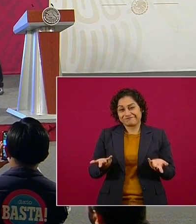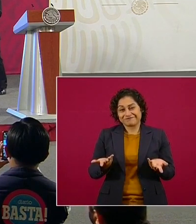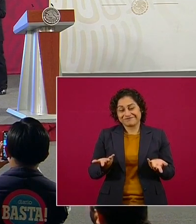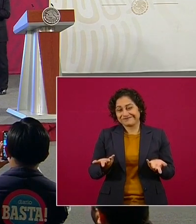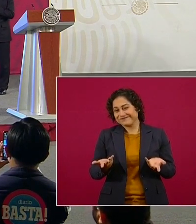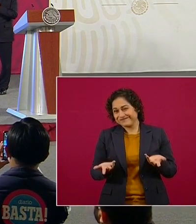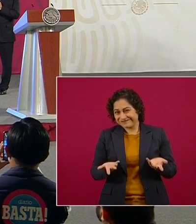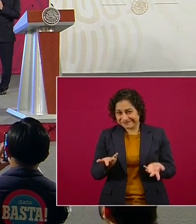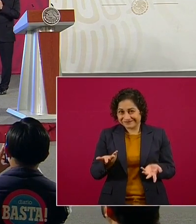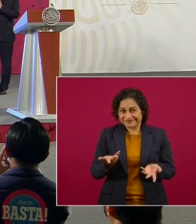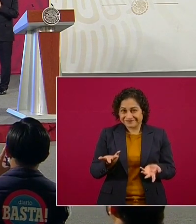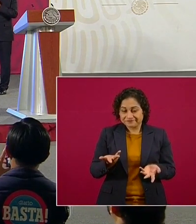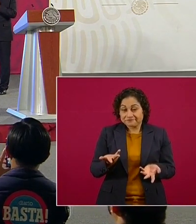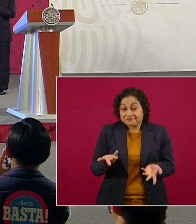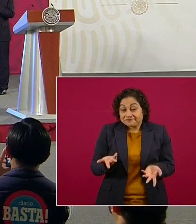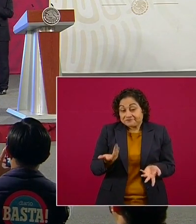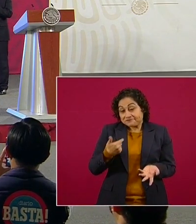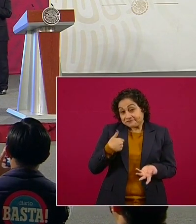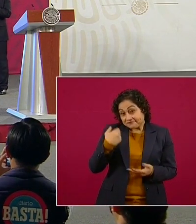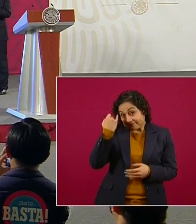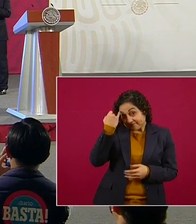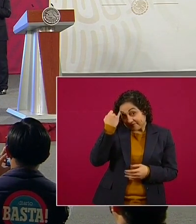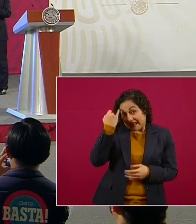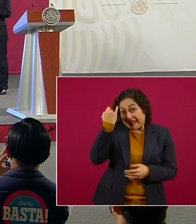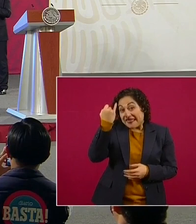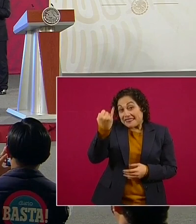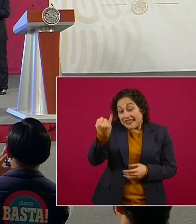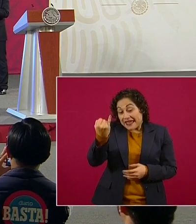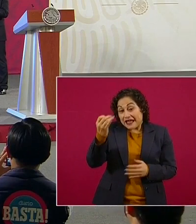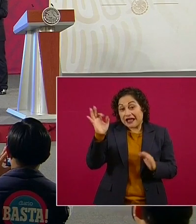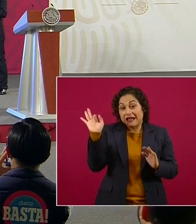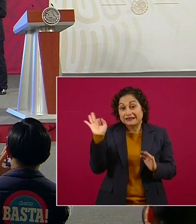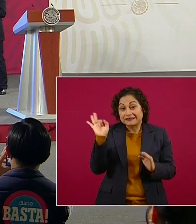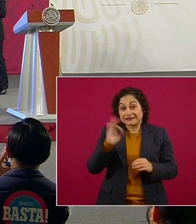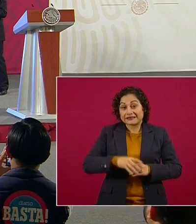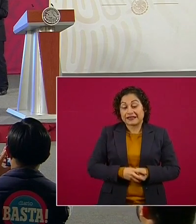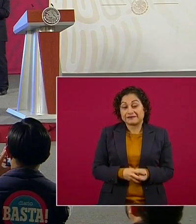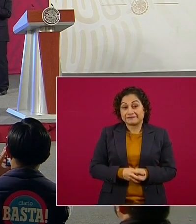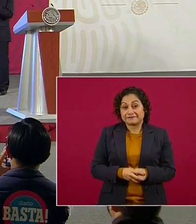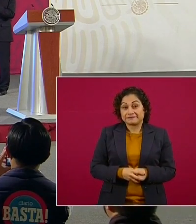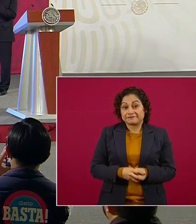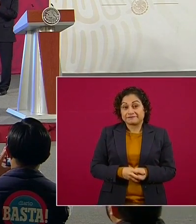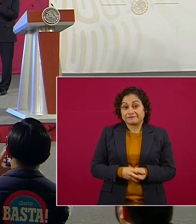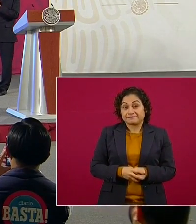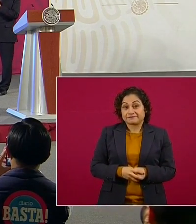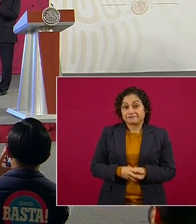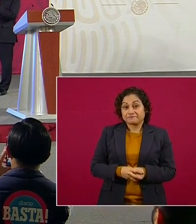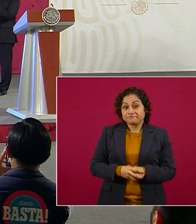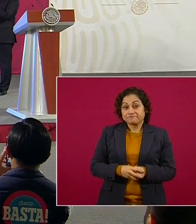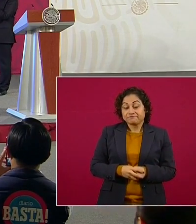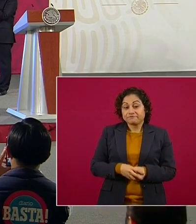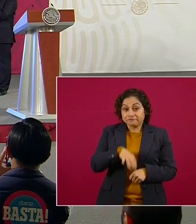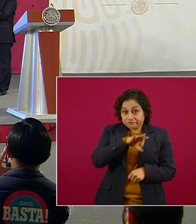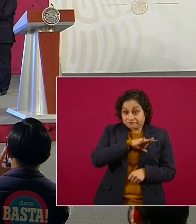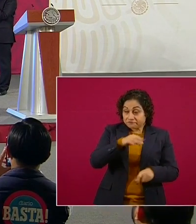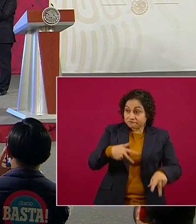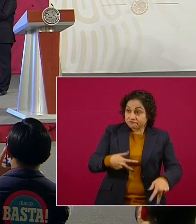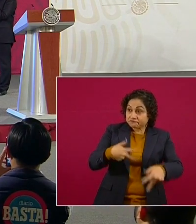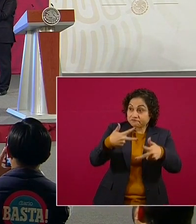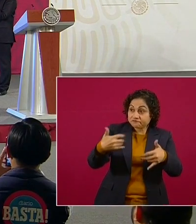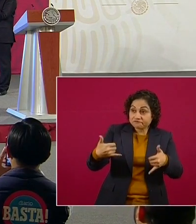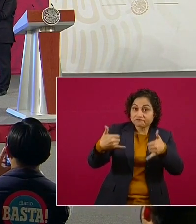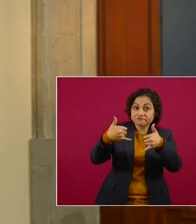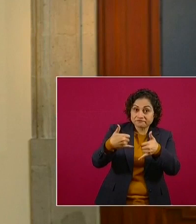tener problemas de